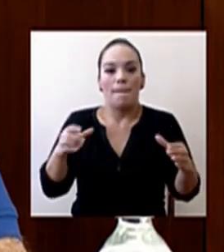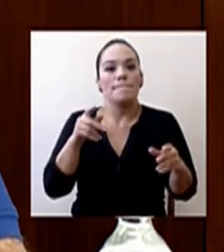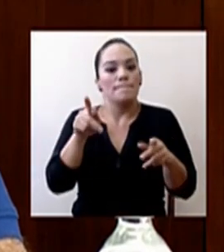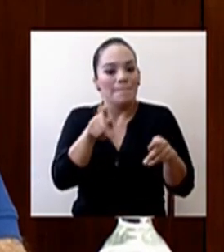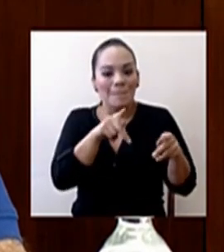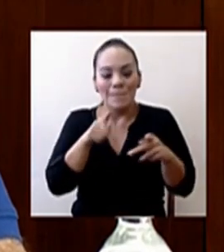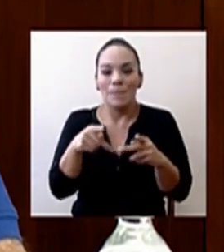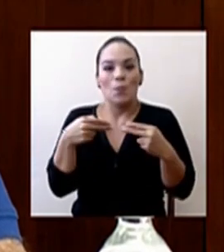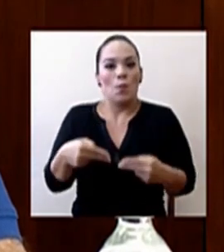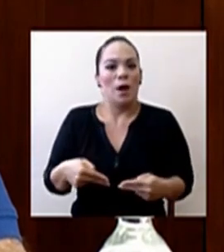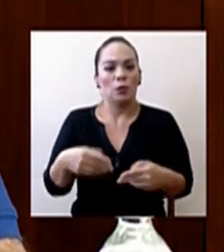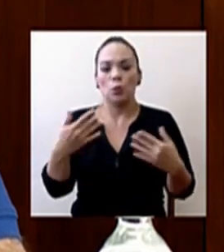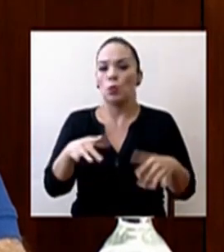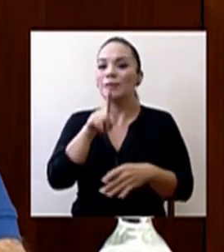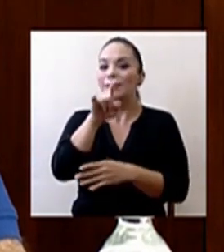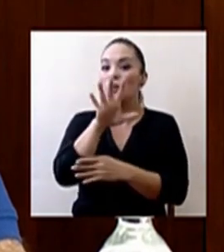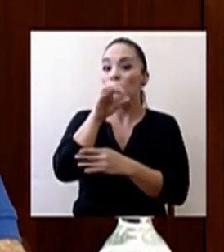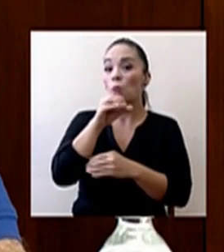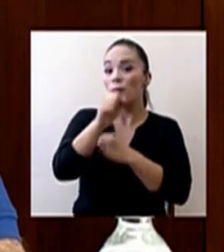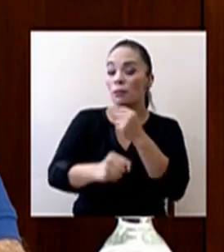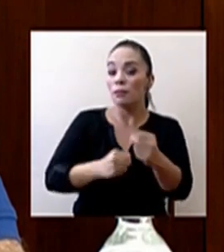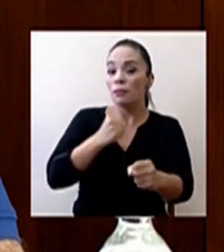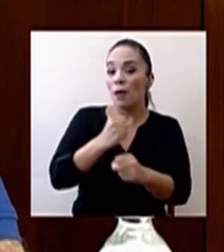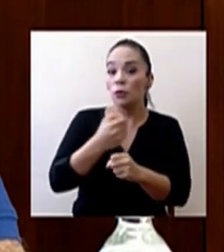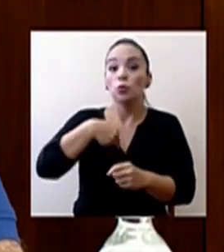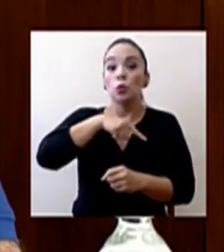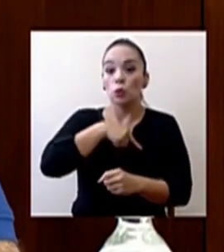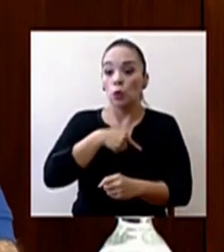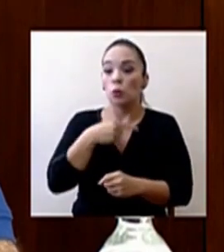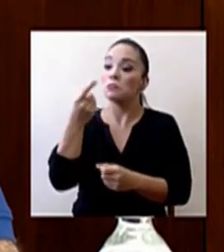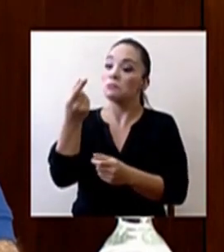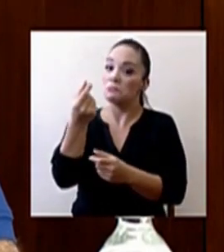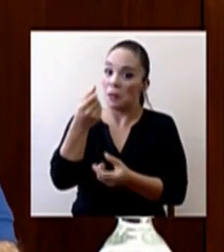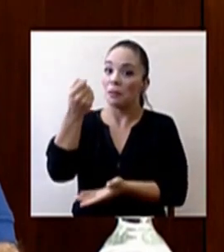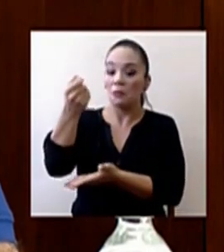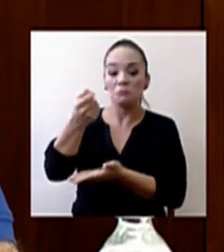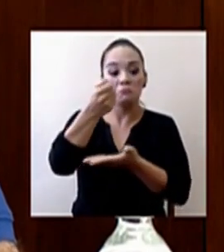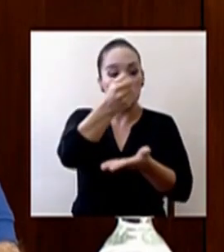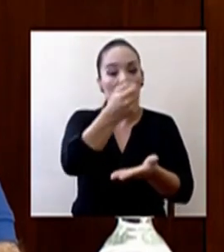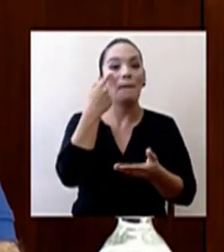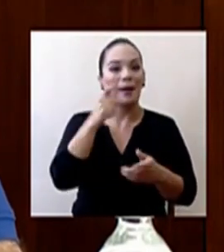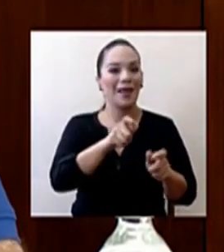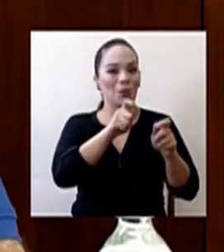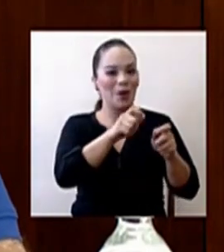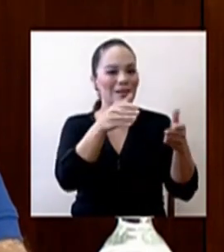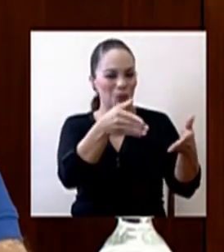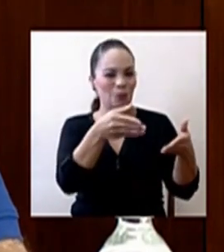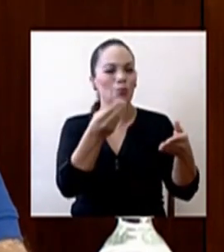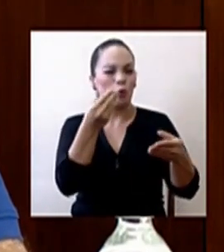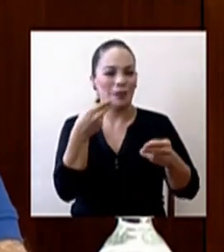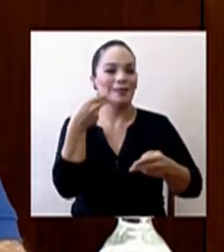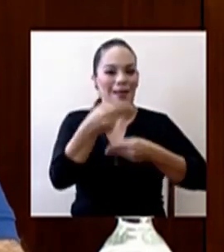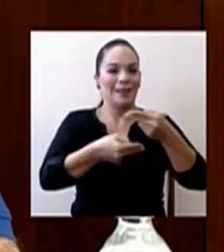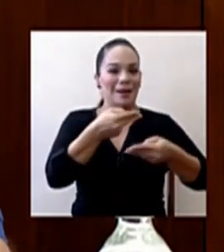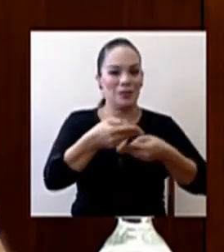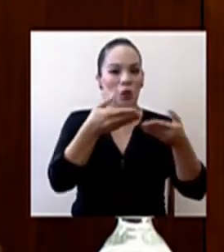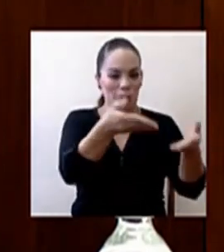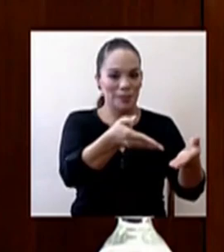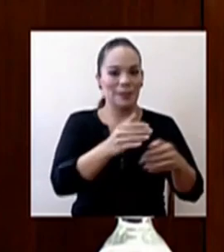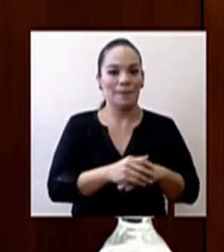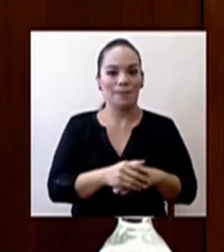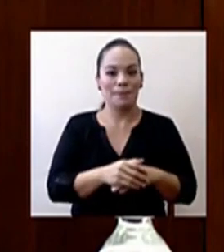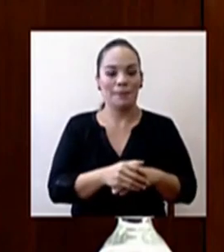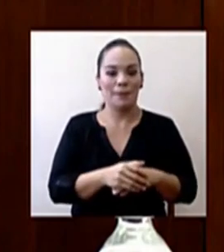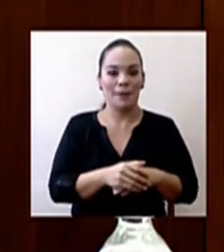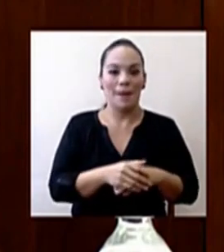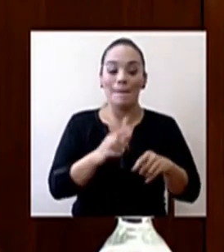por más de 150 años en la educación de toda nuestra población a lo largo de muchas generaciones. Y eso se